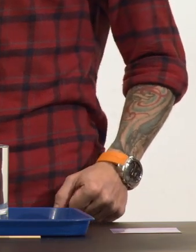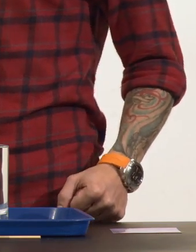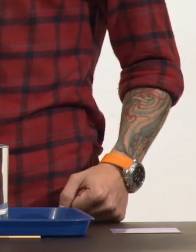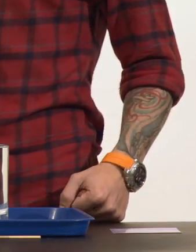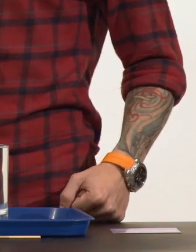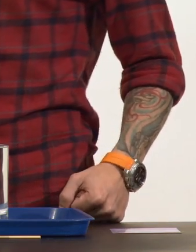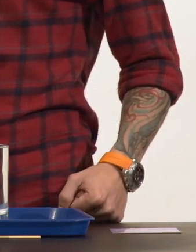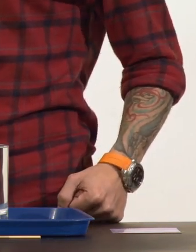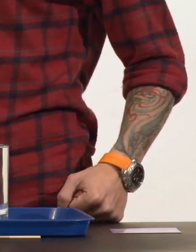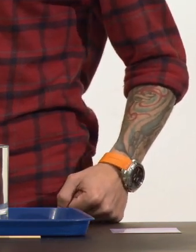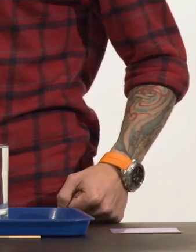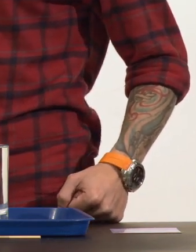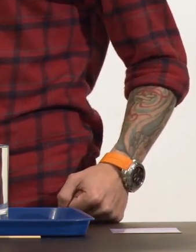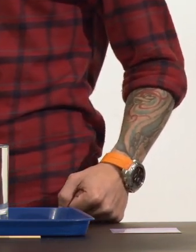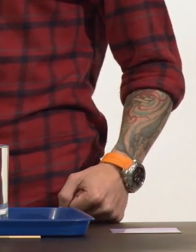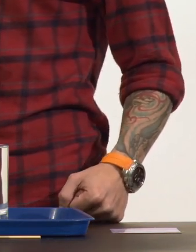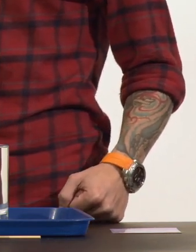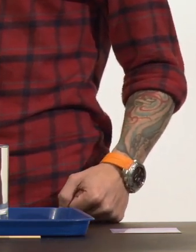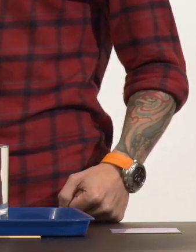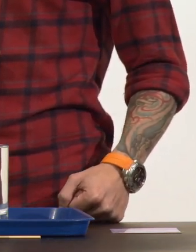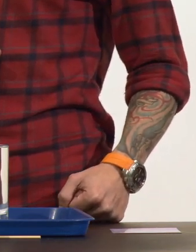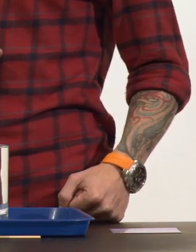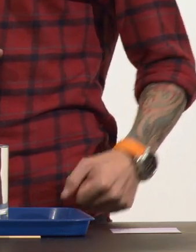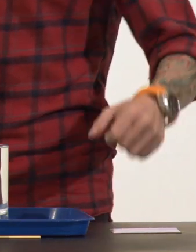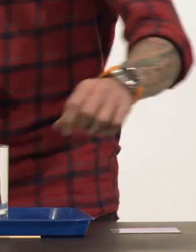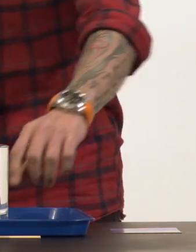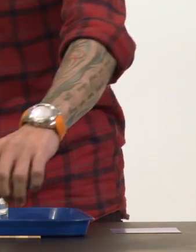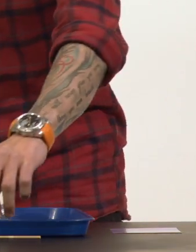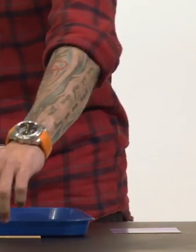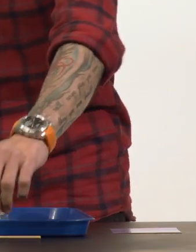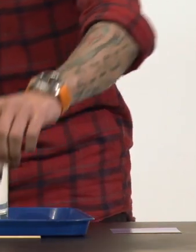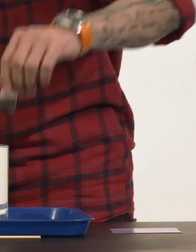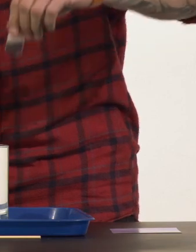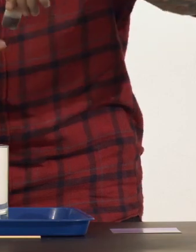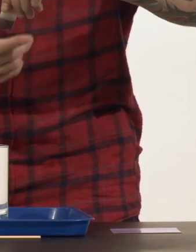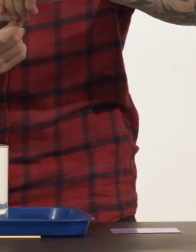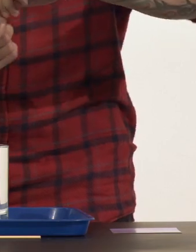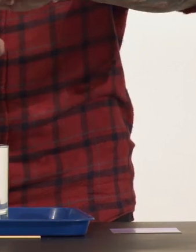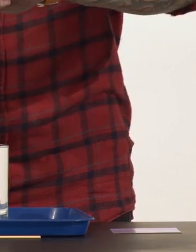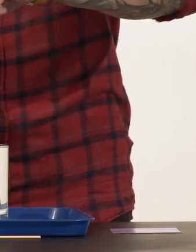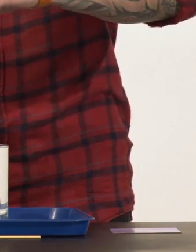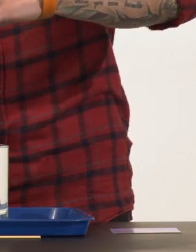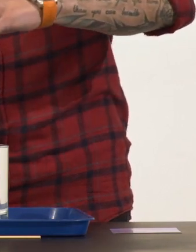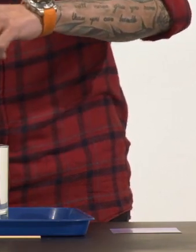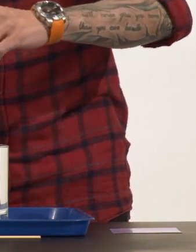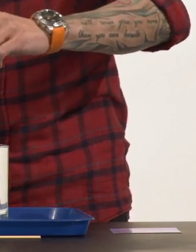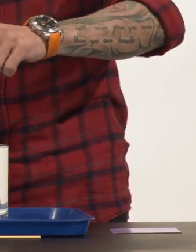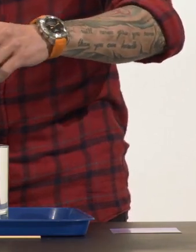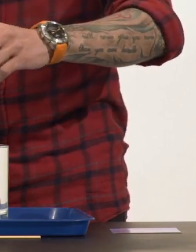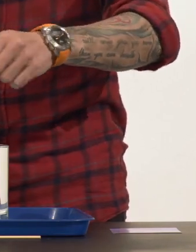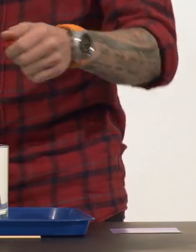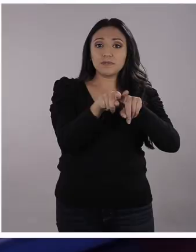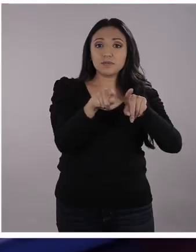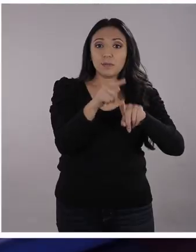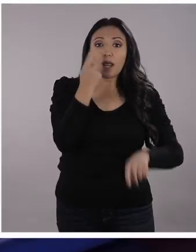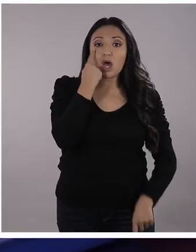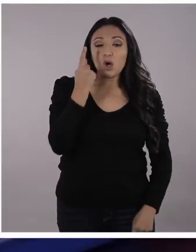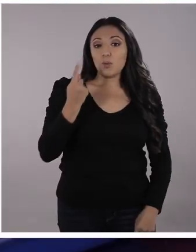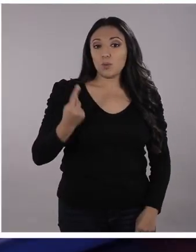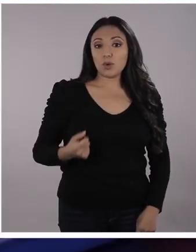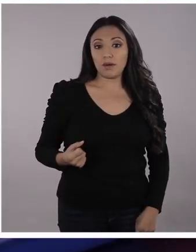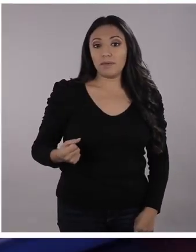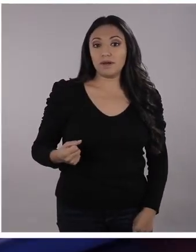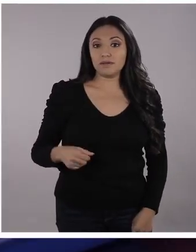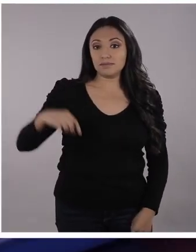es. Entonces, lo primero que vamos a hacer es colocar el colorante en el agua. Listo. Se pone en la fría y yo pongo en la caliente. Sí. Ustedes pueden hacer lo mismo en